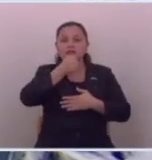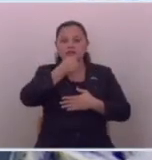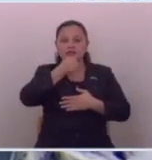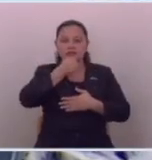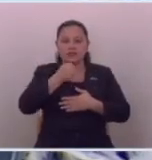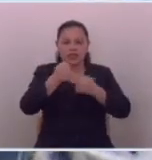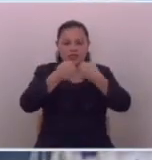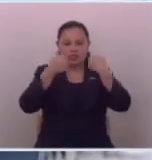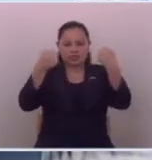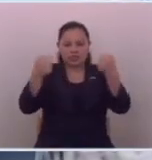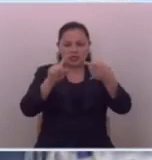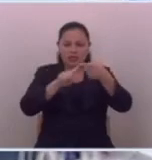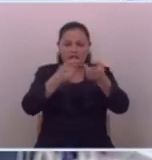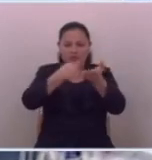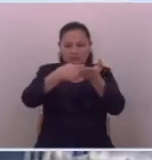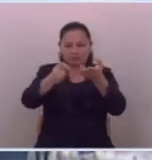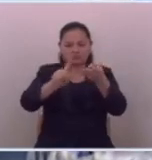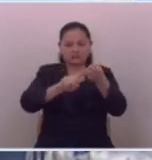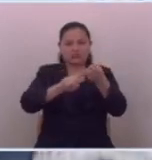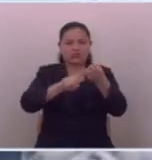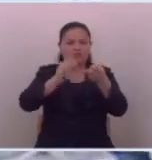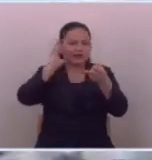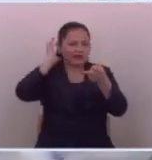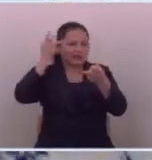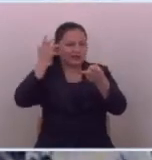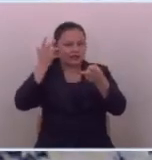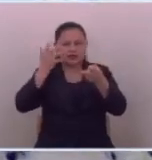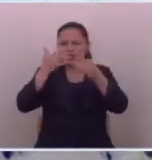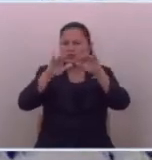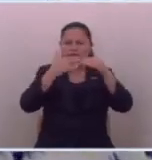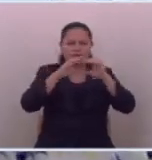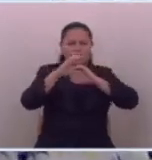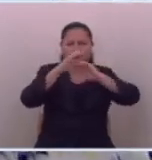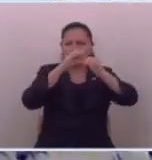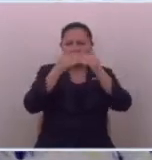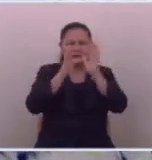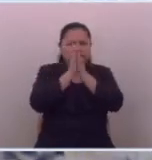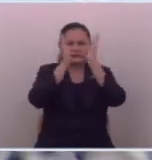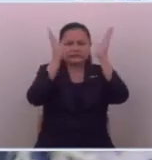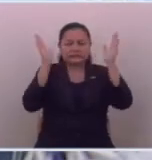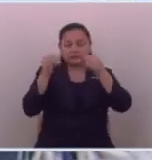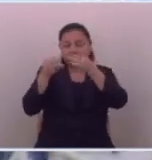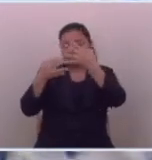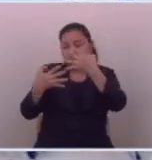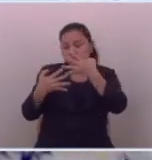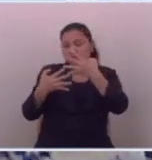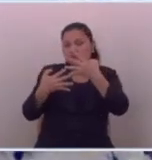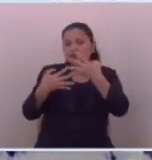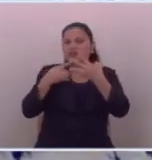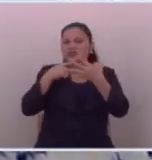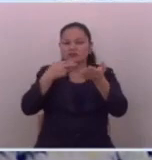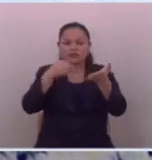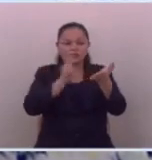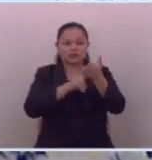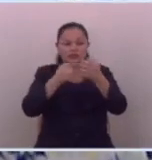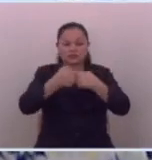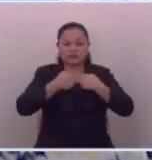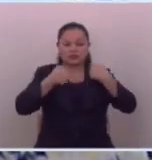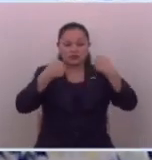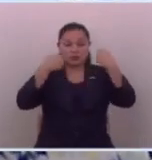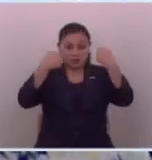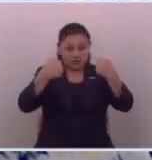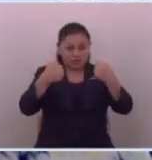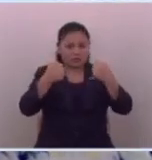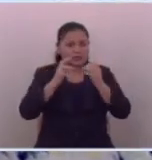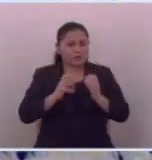ya sea esta escrita radial por todos los medios posibles quienes se llevan los contratos millonarios del gobierno